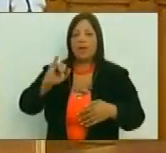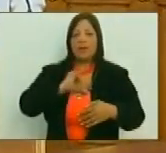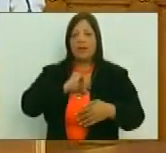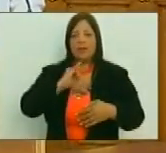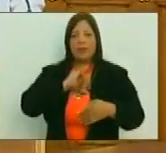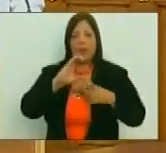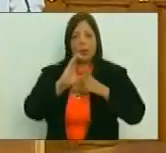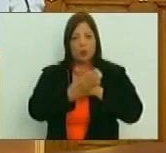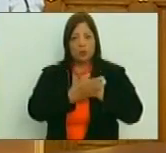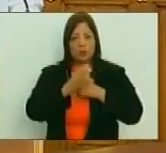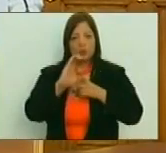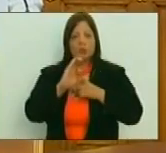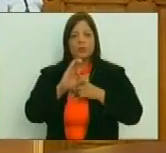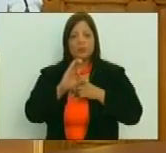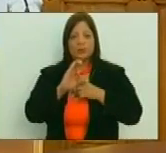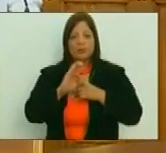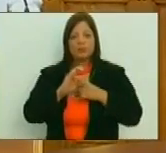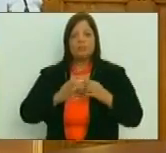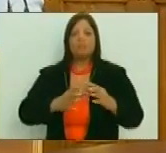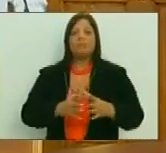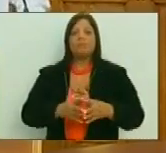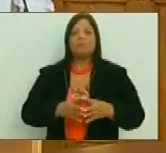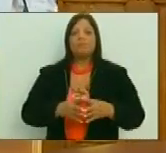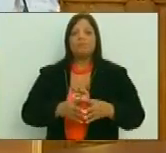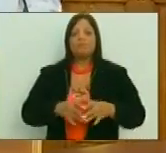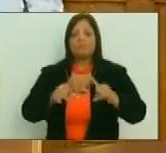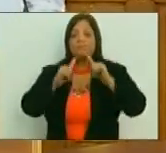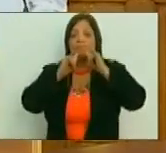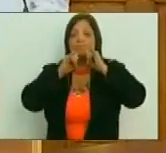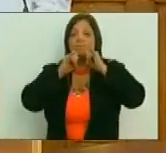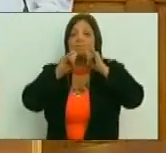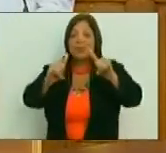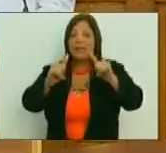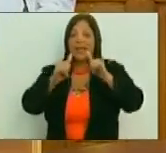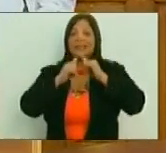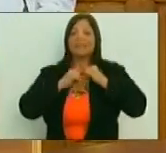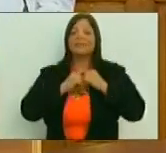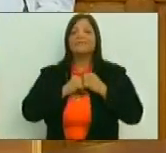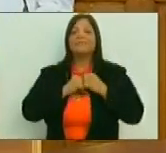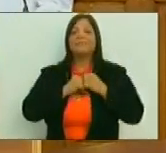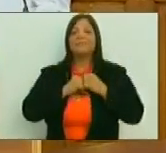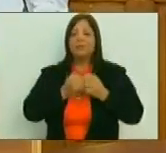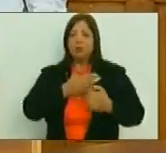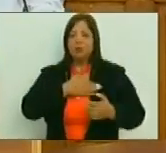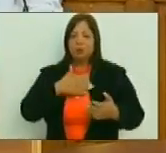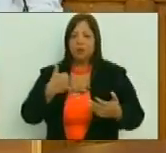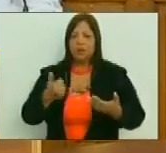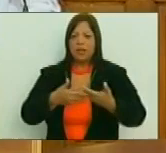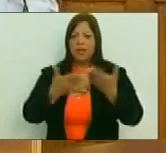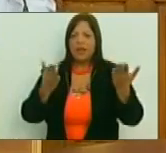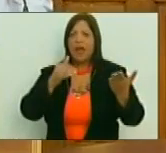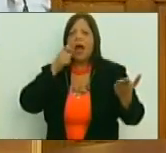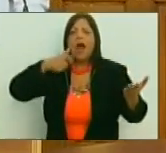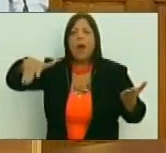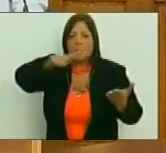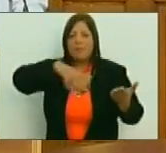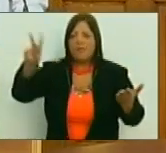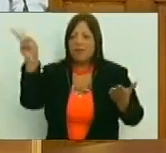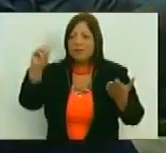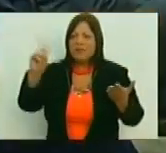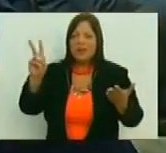cultural que el mensaje que queríamos darle al pueblo de Venezuela